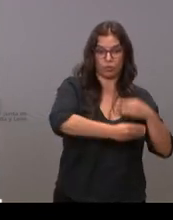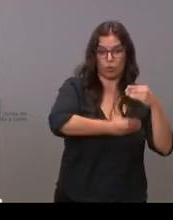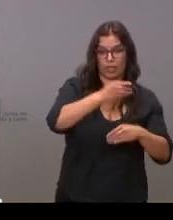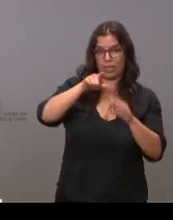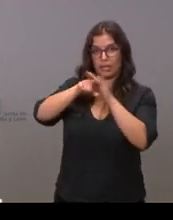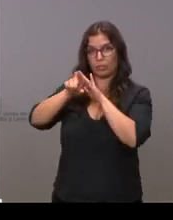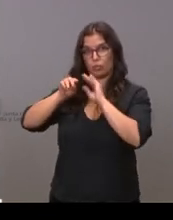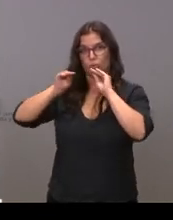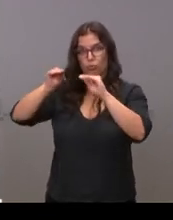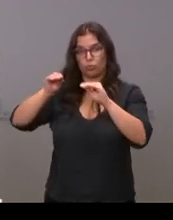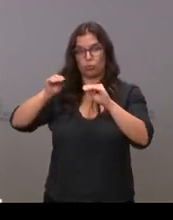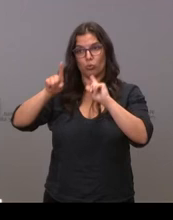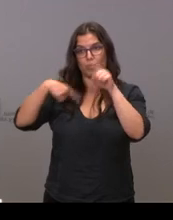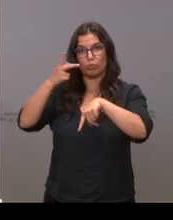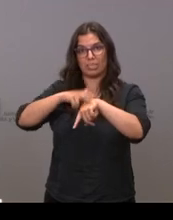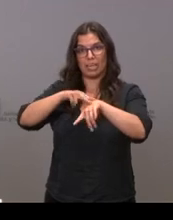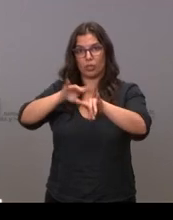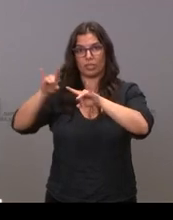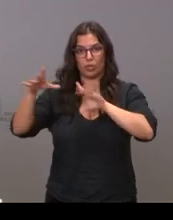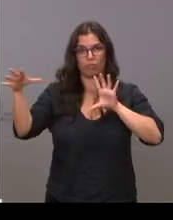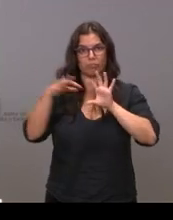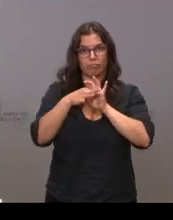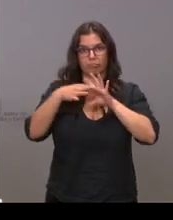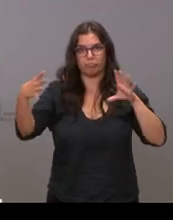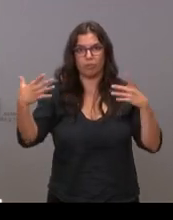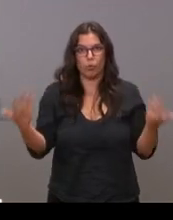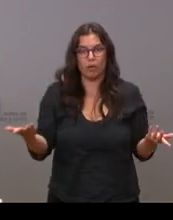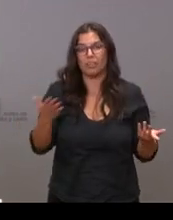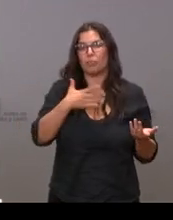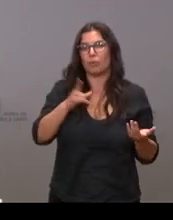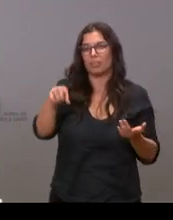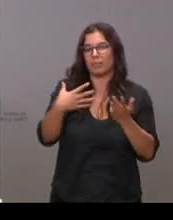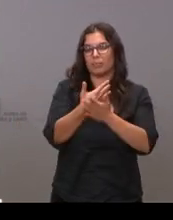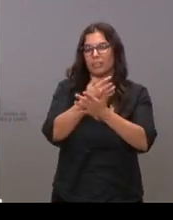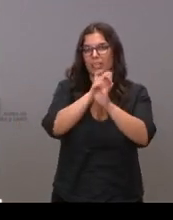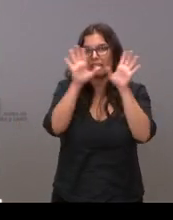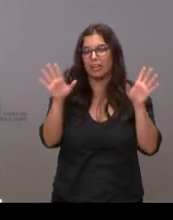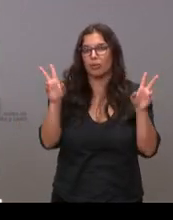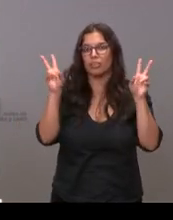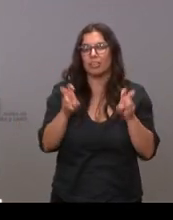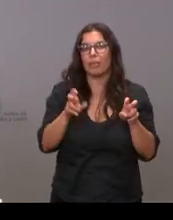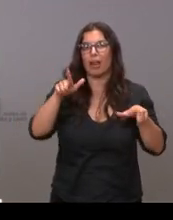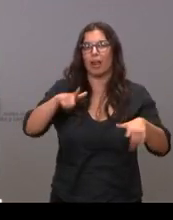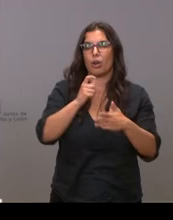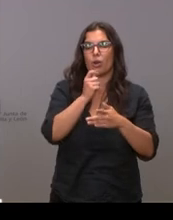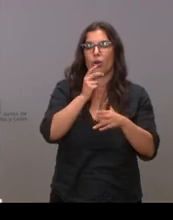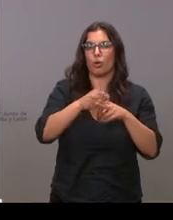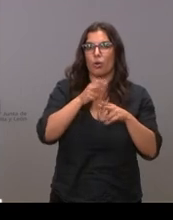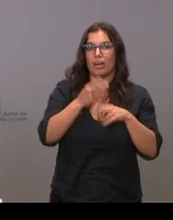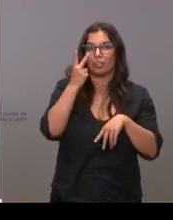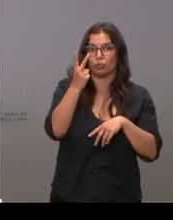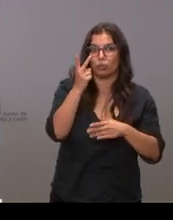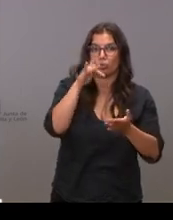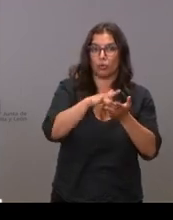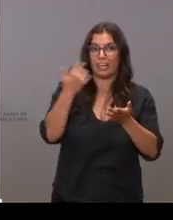gestión que se está haciendo de ellos en las delegaciones territoriales si nos puede aclarar por cierto el cierre de los dos locales reincidentes que se han